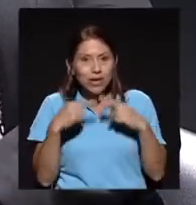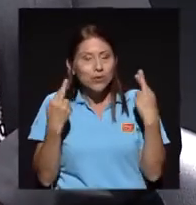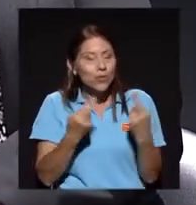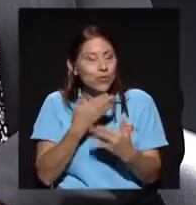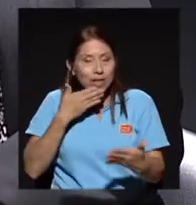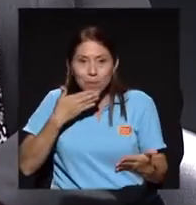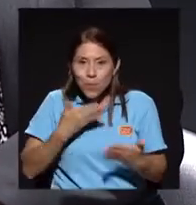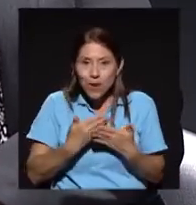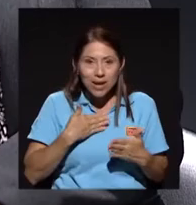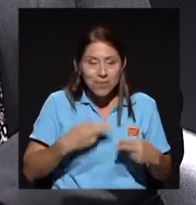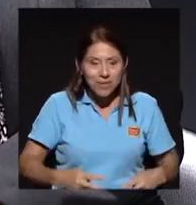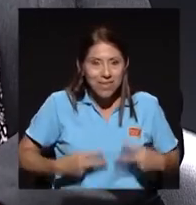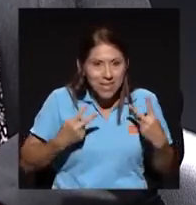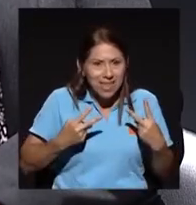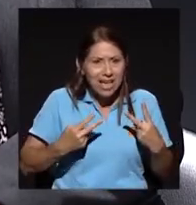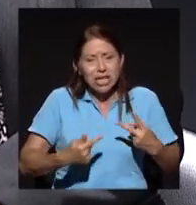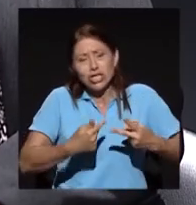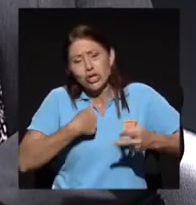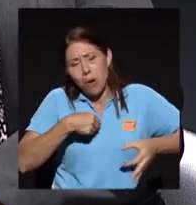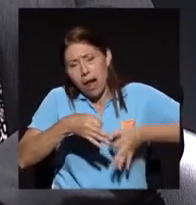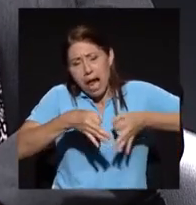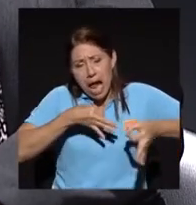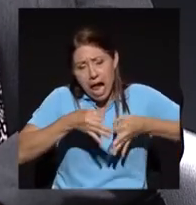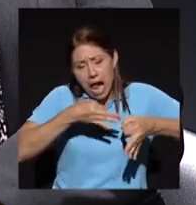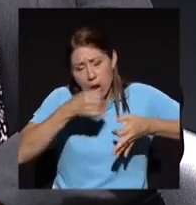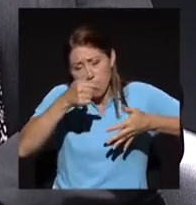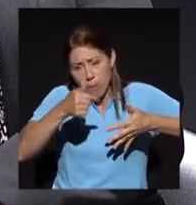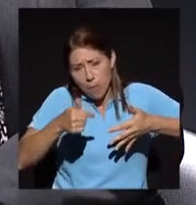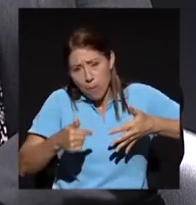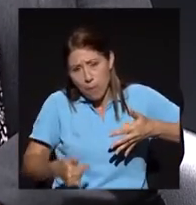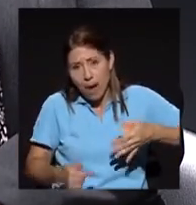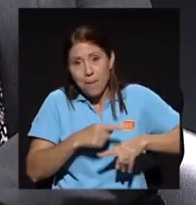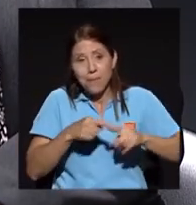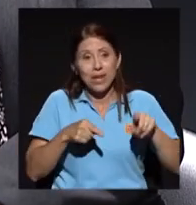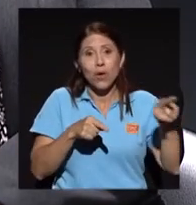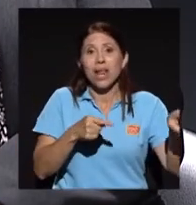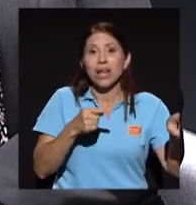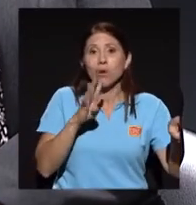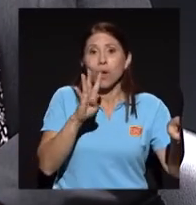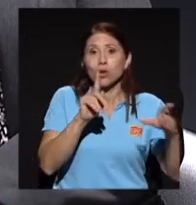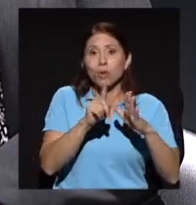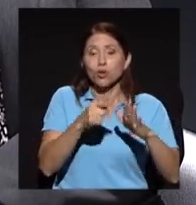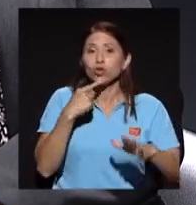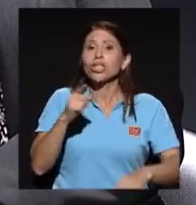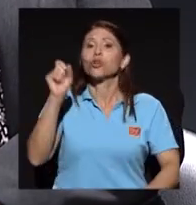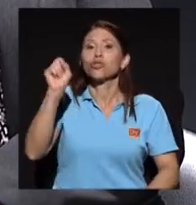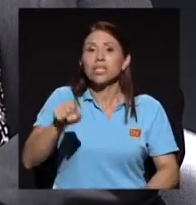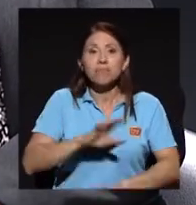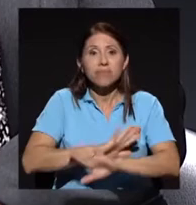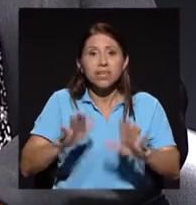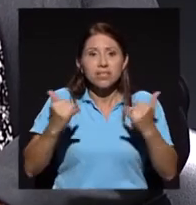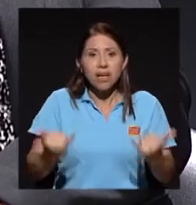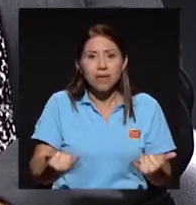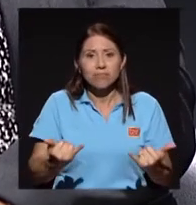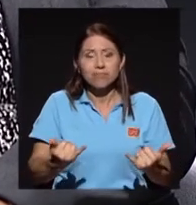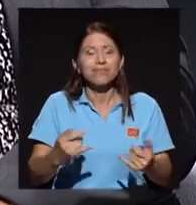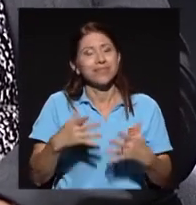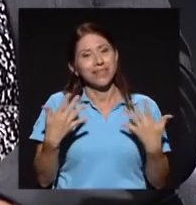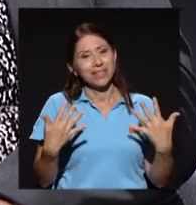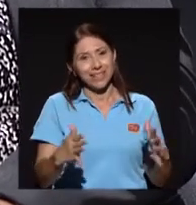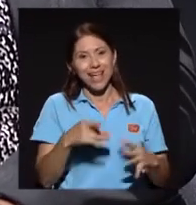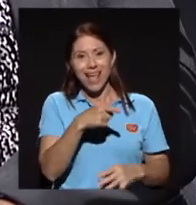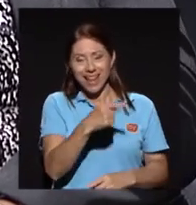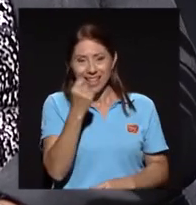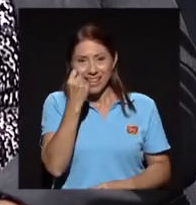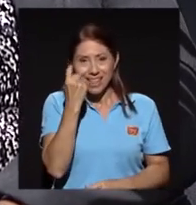Yo iba con un montón de argumentos, en cuatro minutos dijo sí y ya. Y me parece que, de nuevo, él